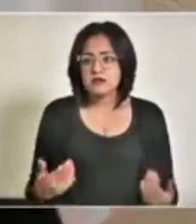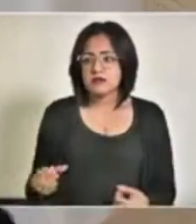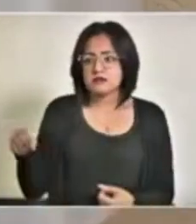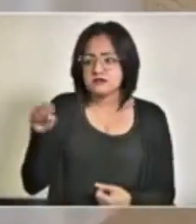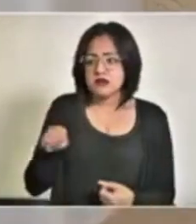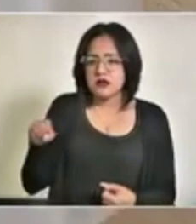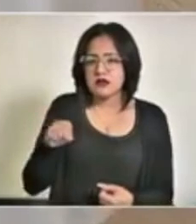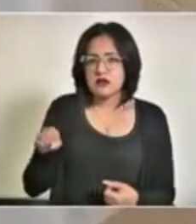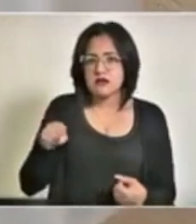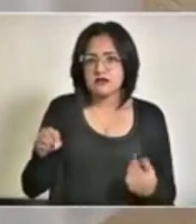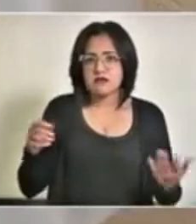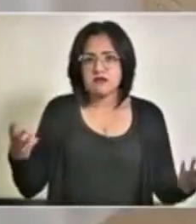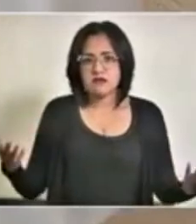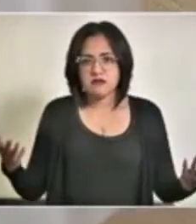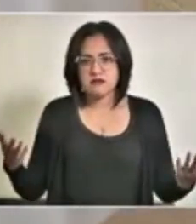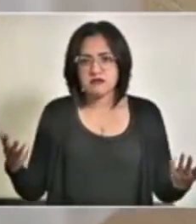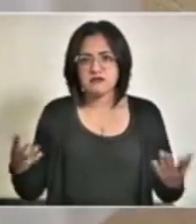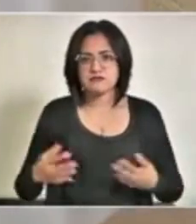sábado.